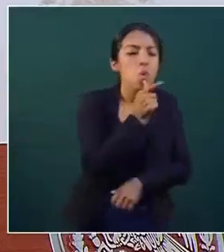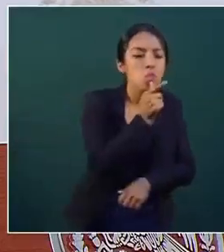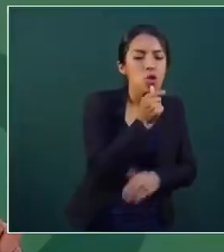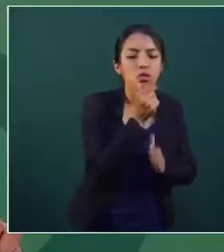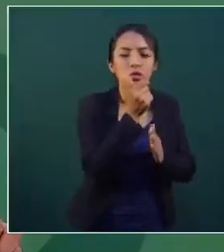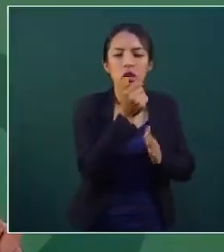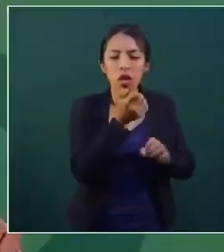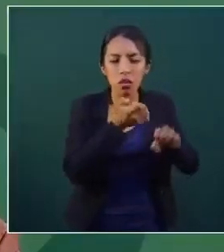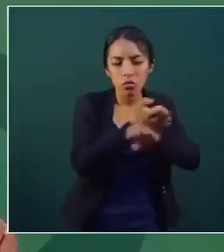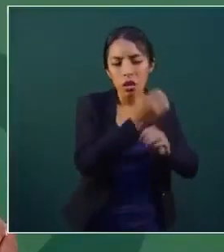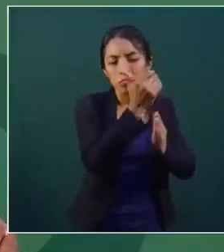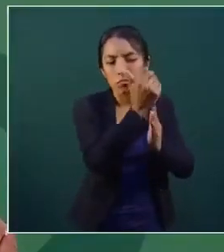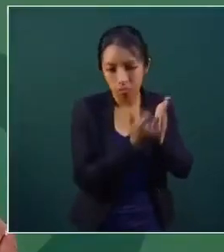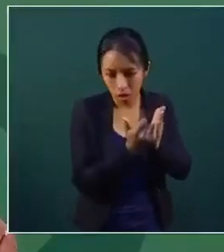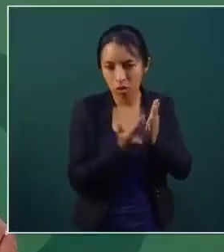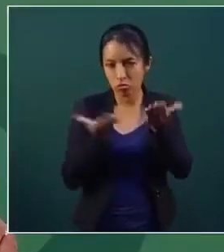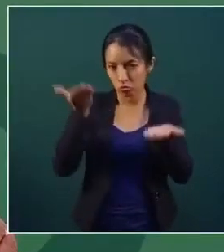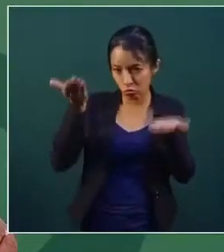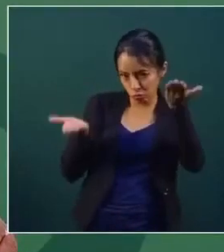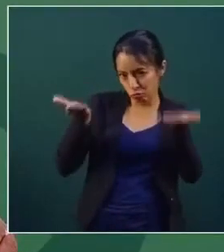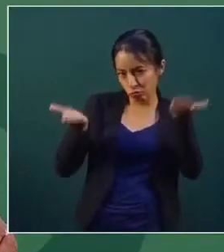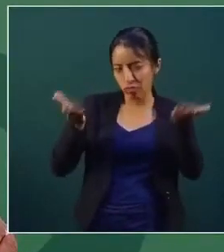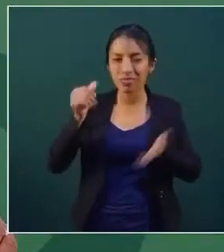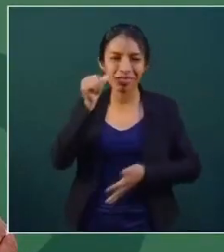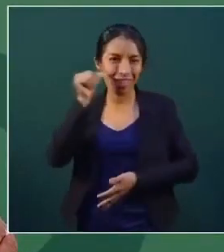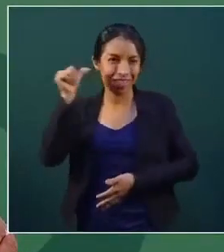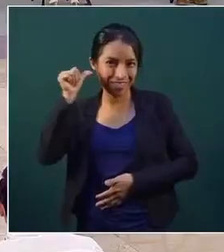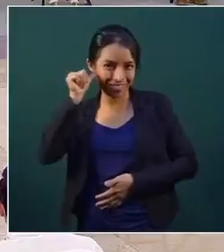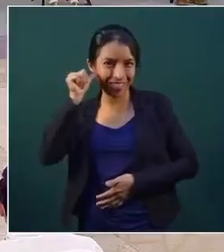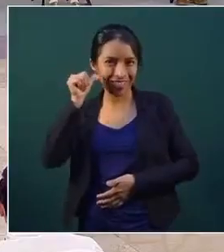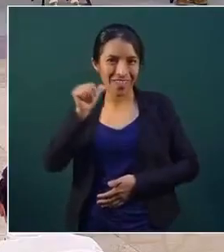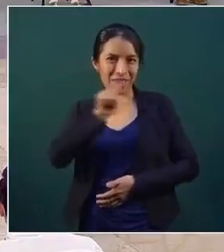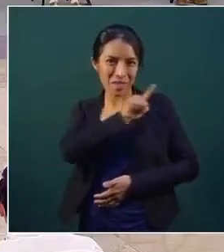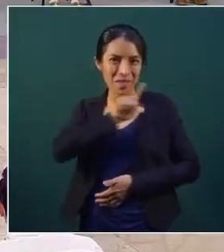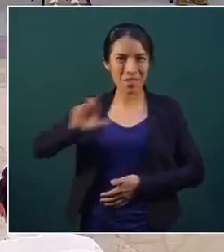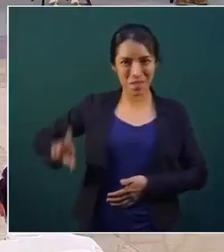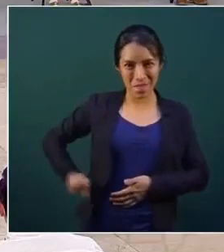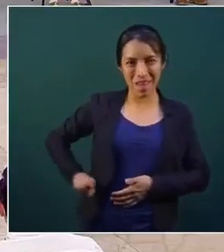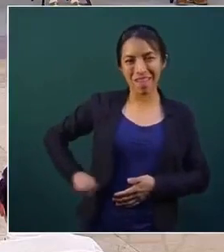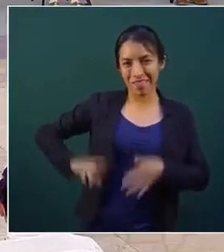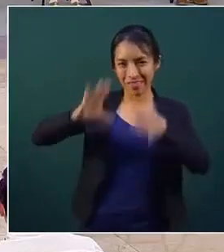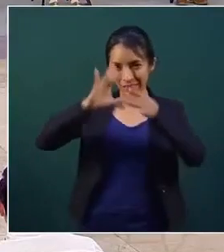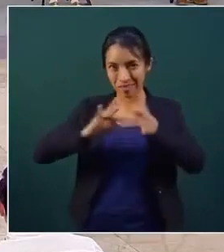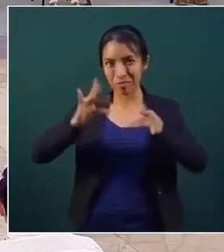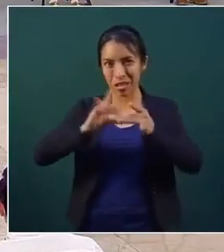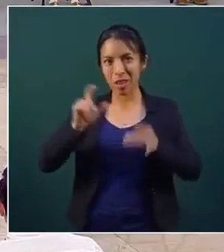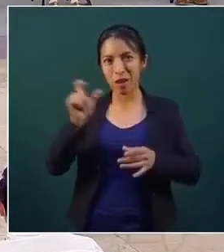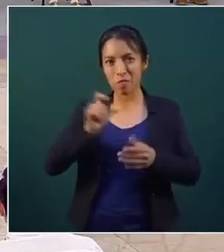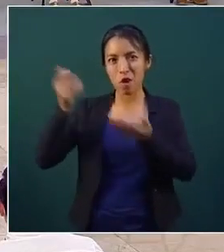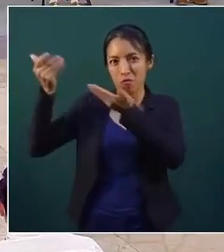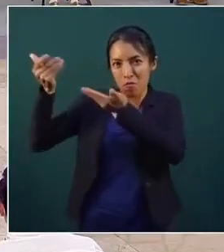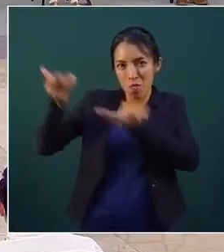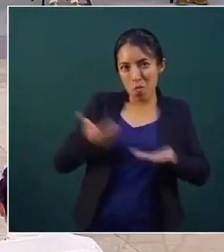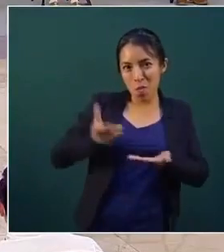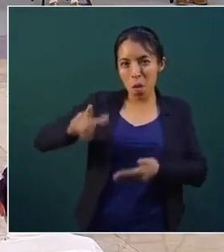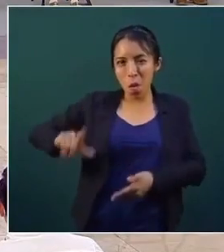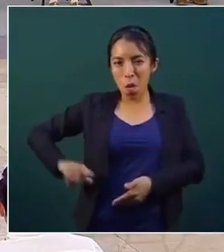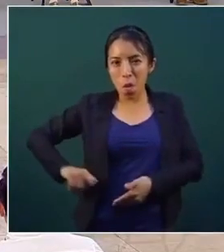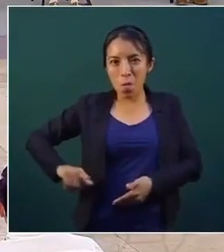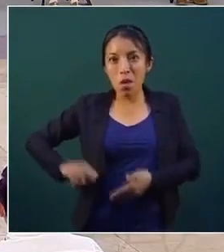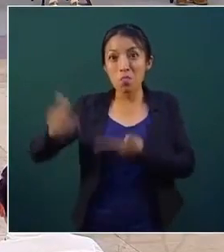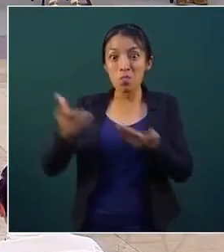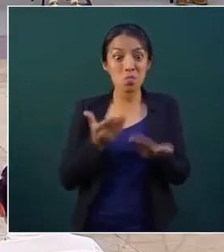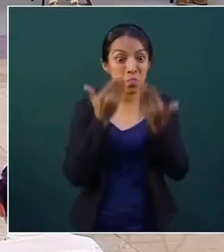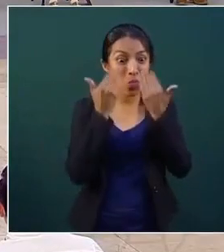Ayer mencionaba el gobernador de que cuando recibió el gobierno no había policías